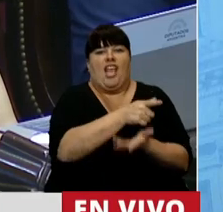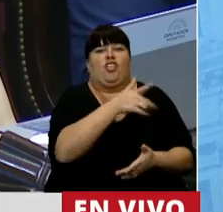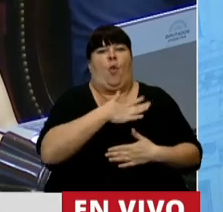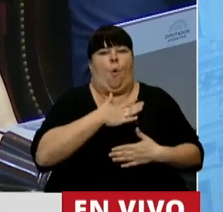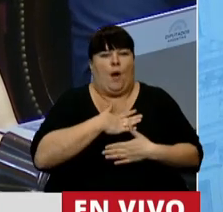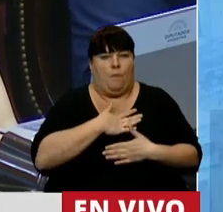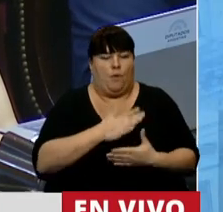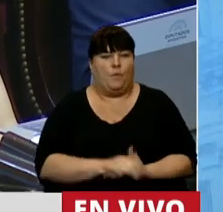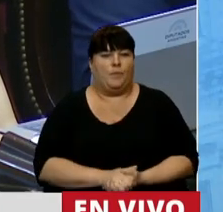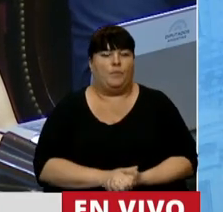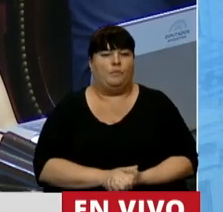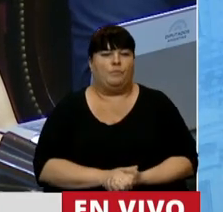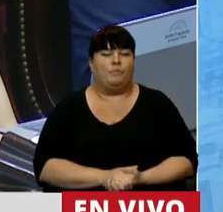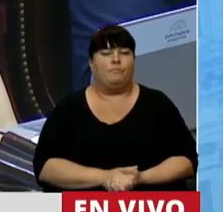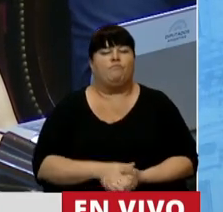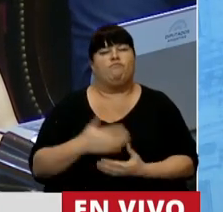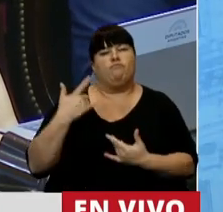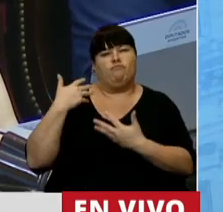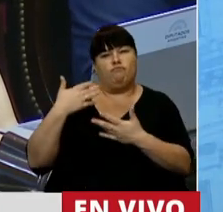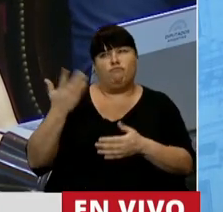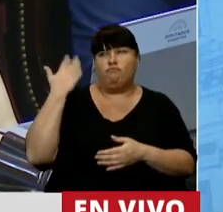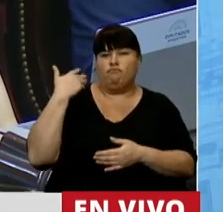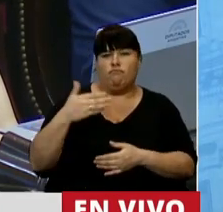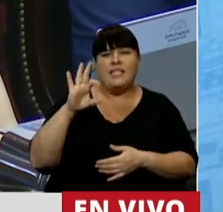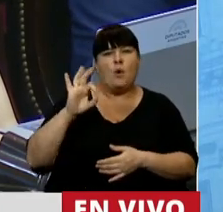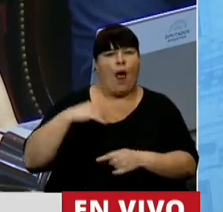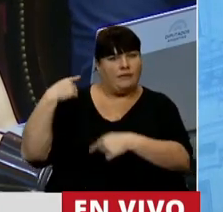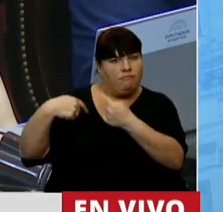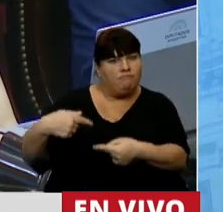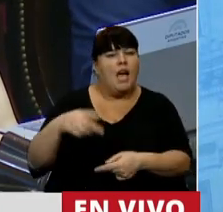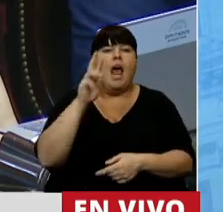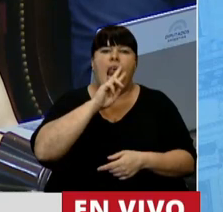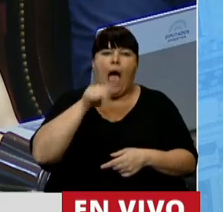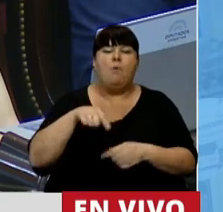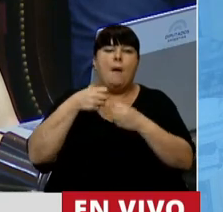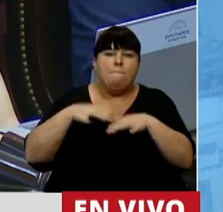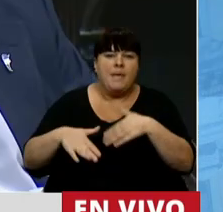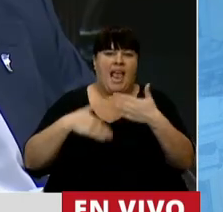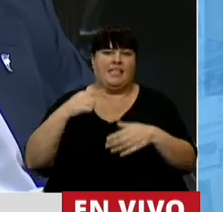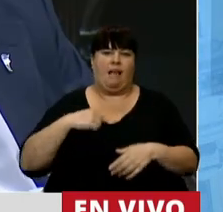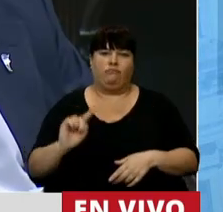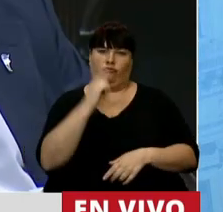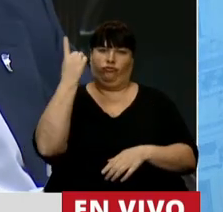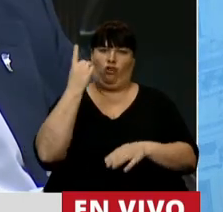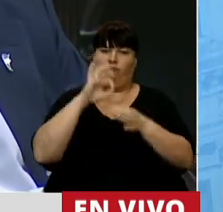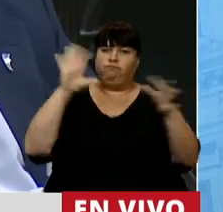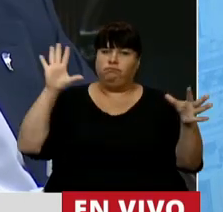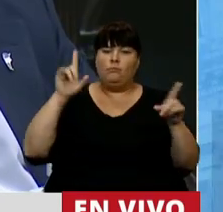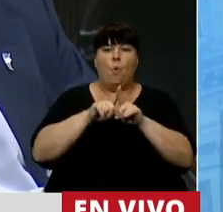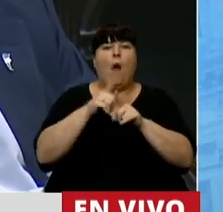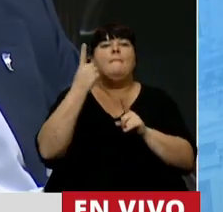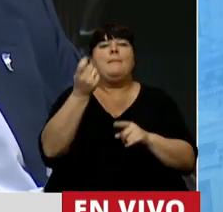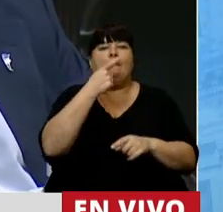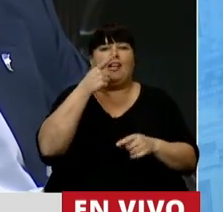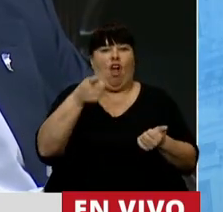cuerpos. Recién en los últimos 50 años, las mujeres comenzaron un proceso de emancipación que comenzó con la